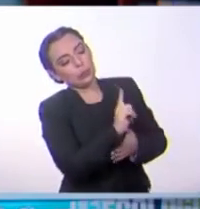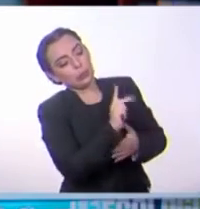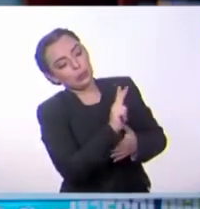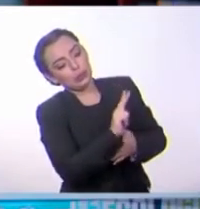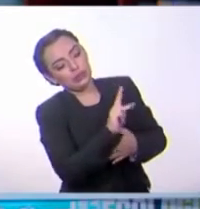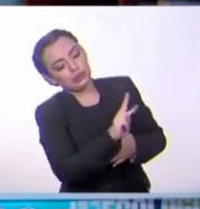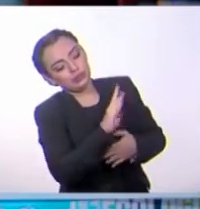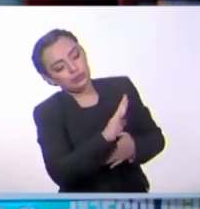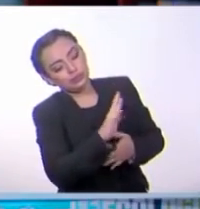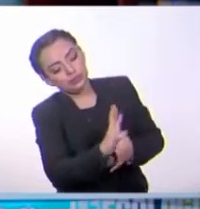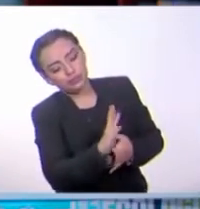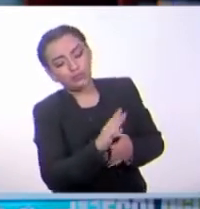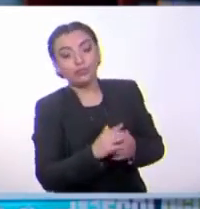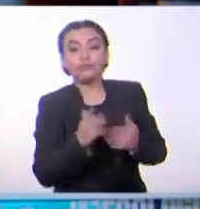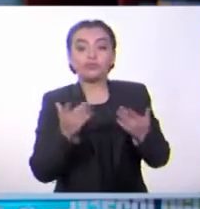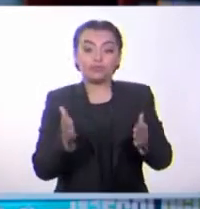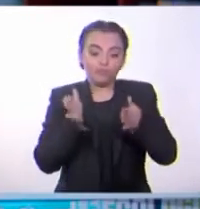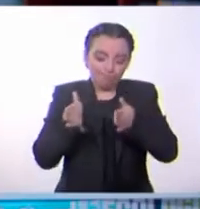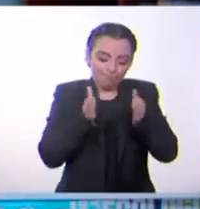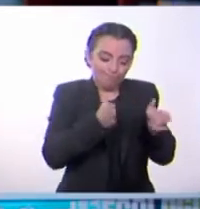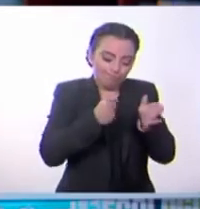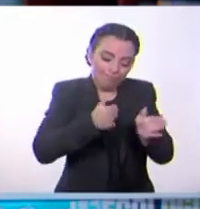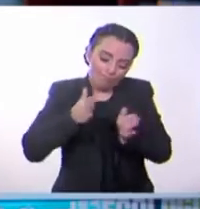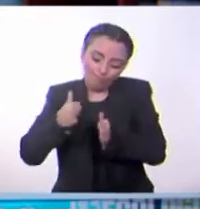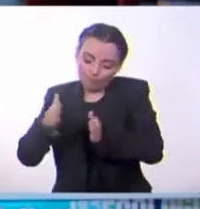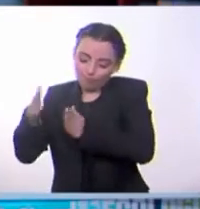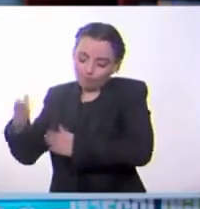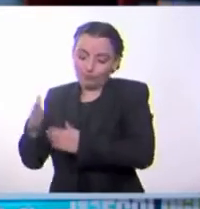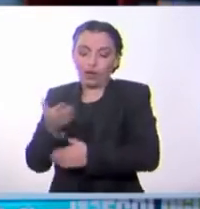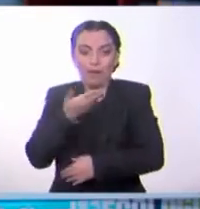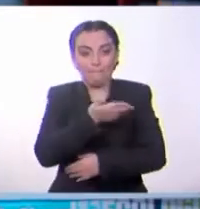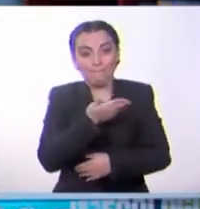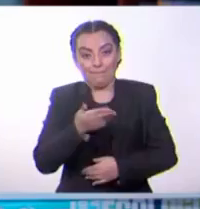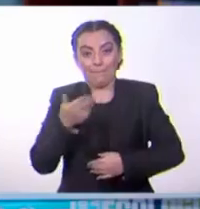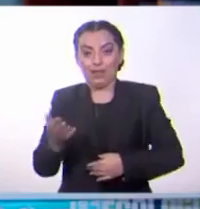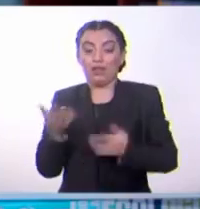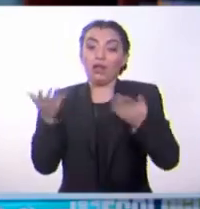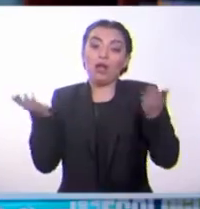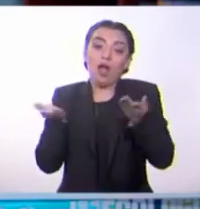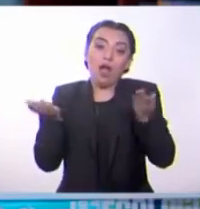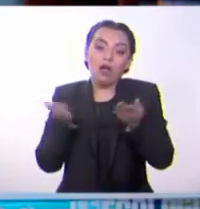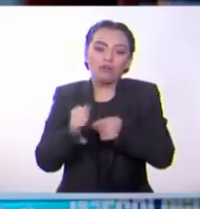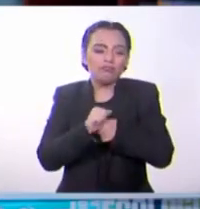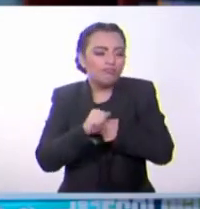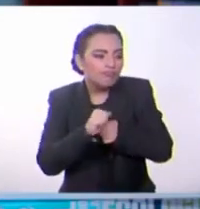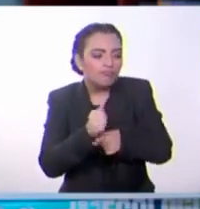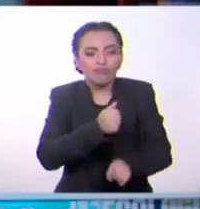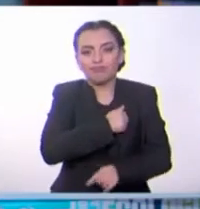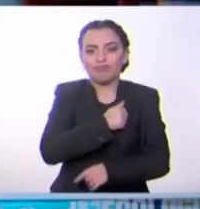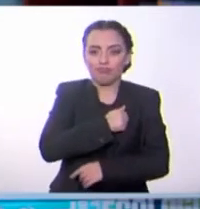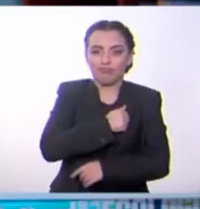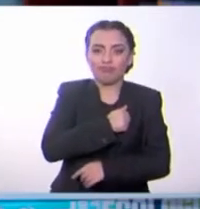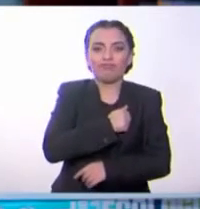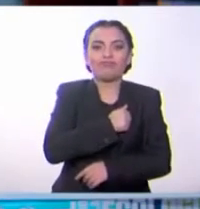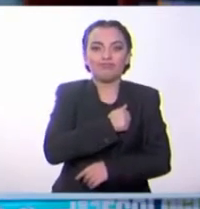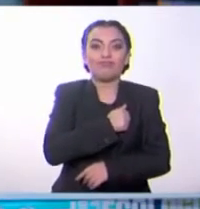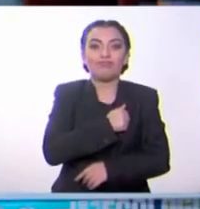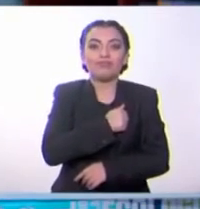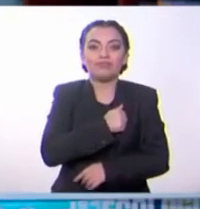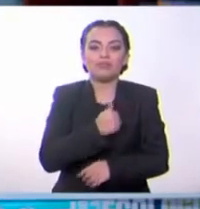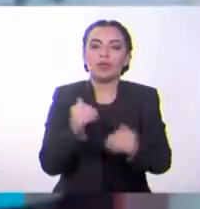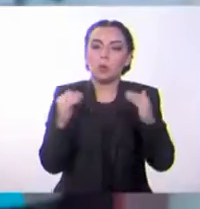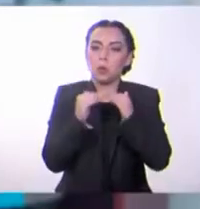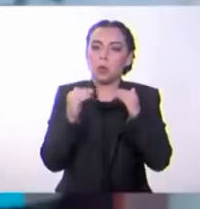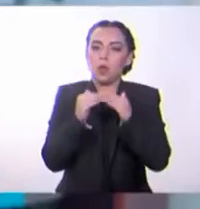clasificas por materia. Y lo haces para que no te confundas al momento de repasar y hacer tus tareas. También organizamos la